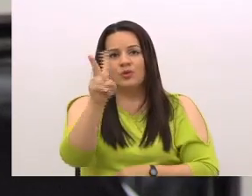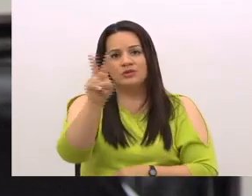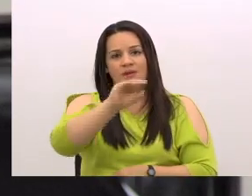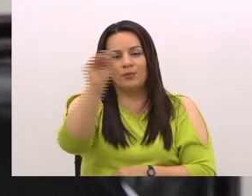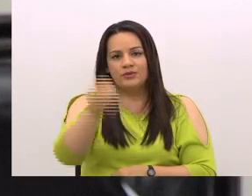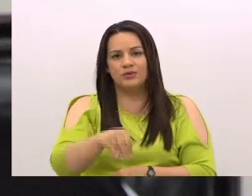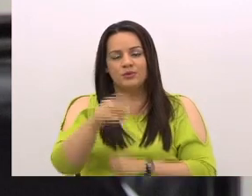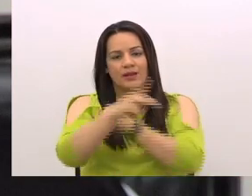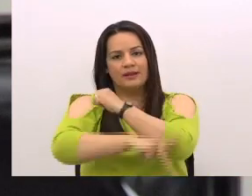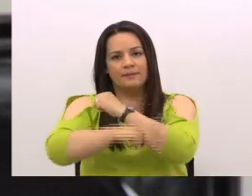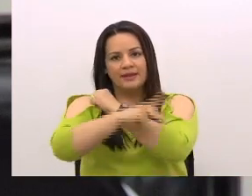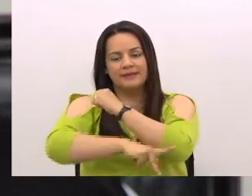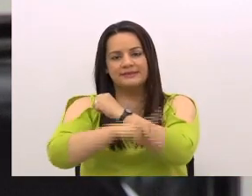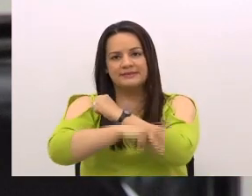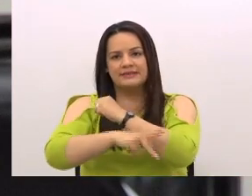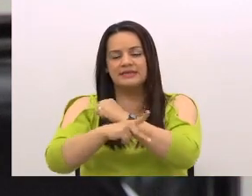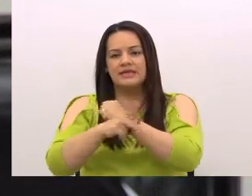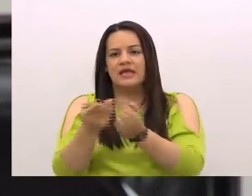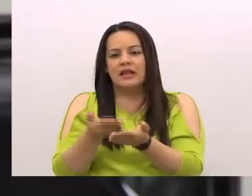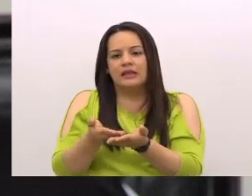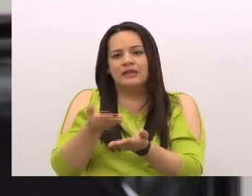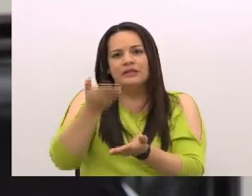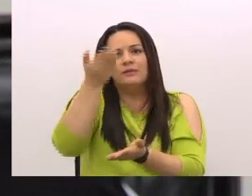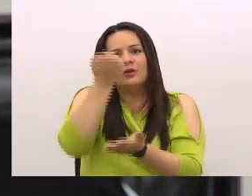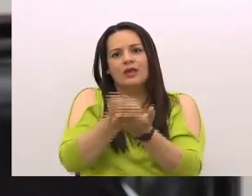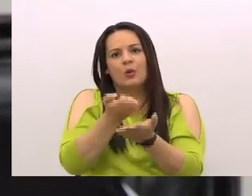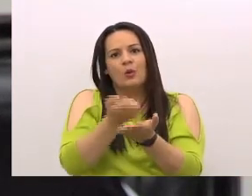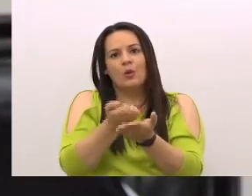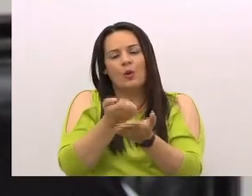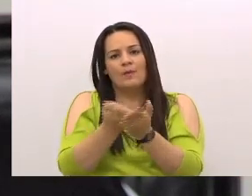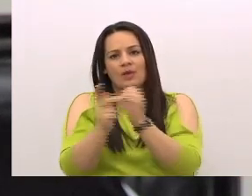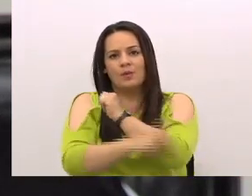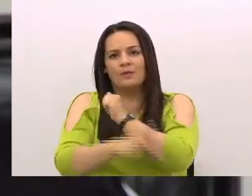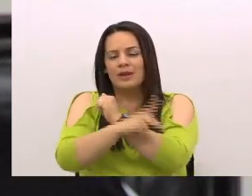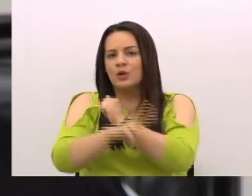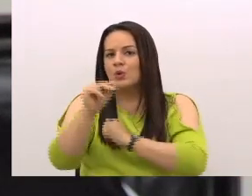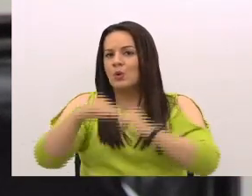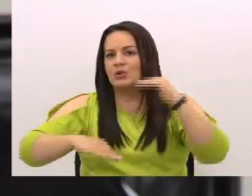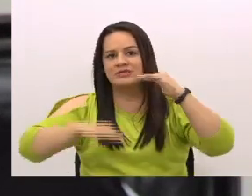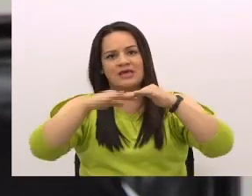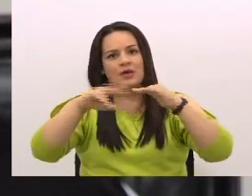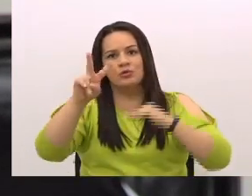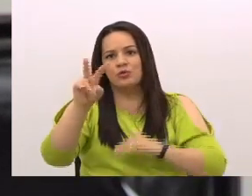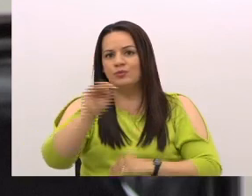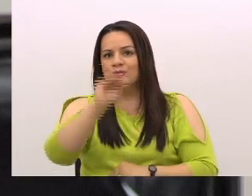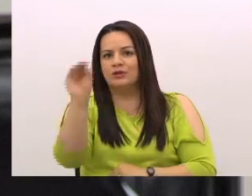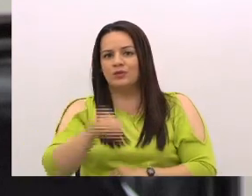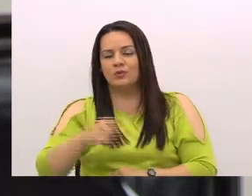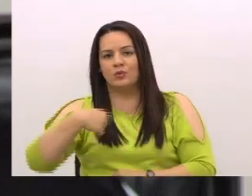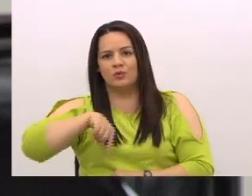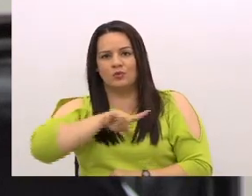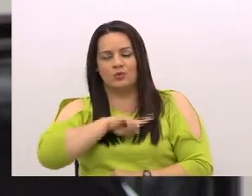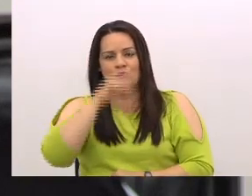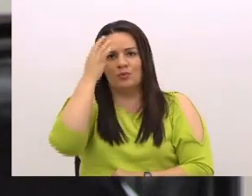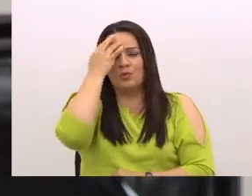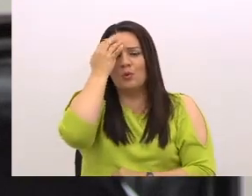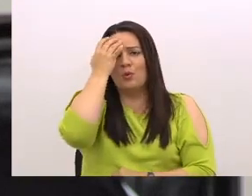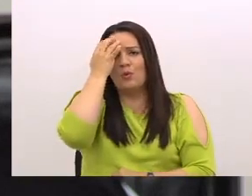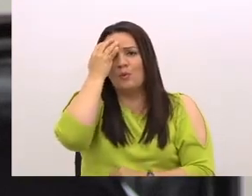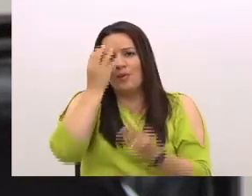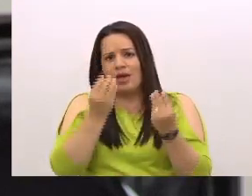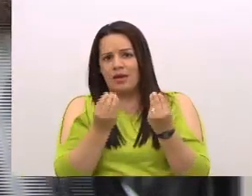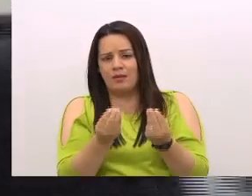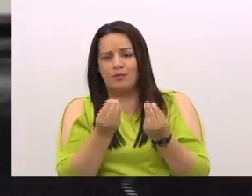el crecimiento económico del país no llega a un 2%. Eso nos preocupa grandemente porque